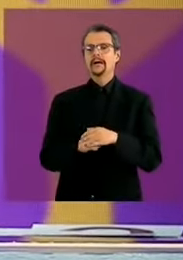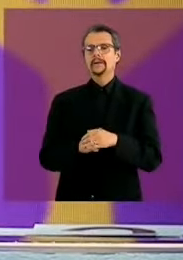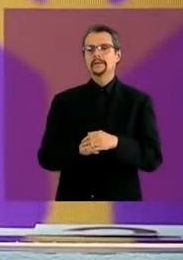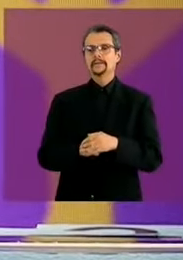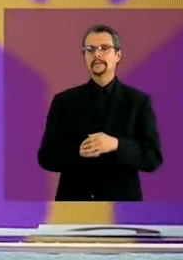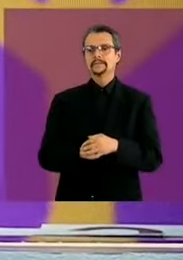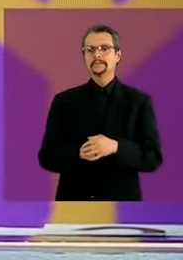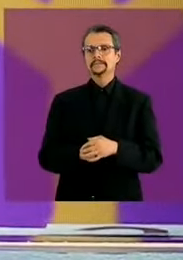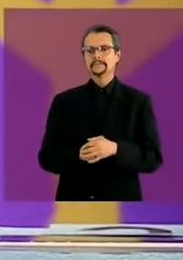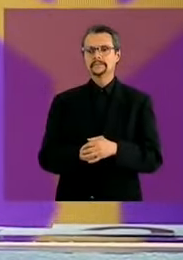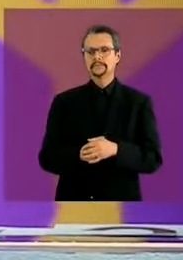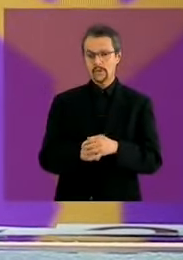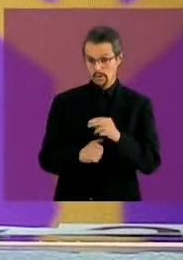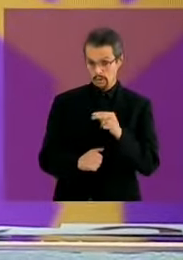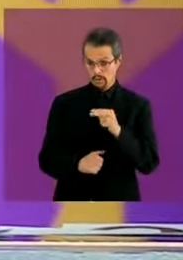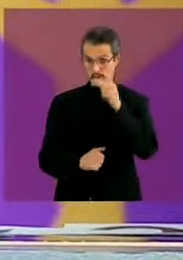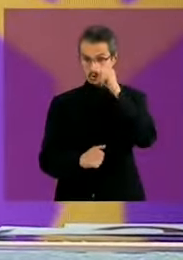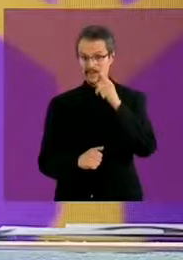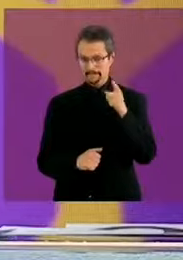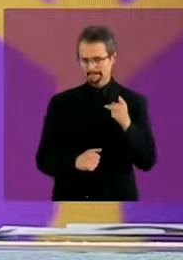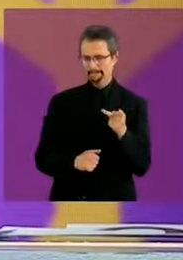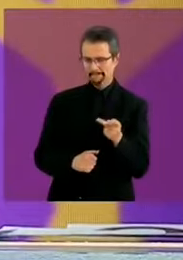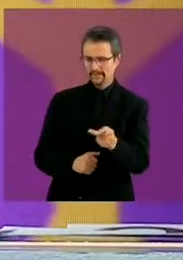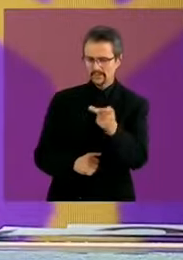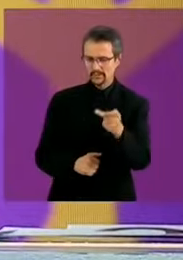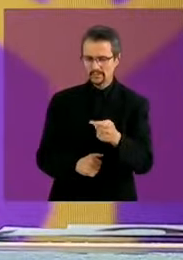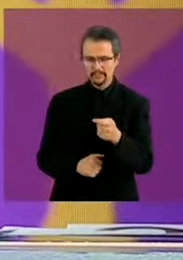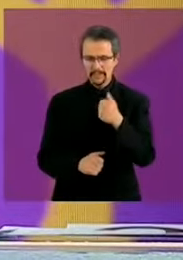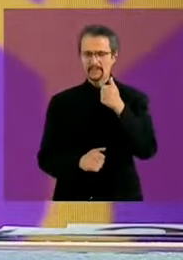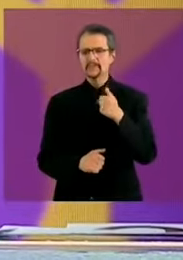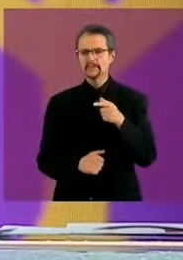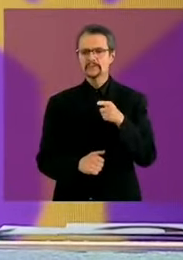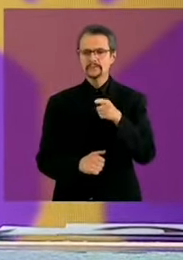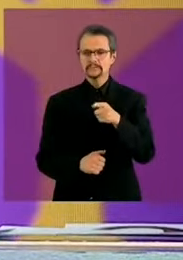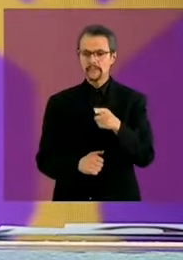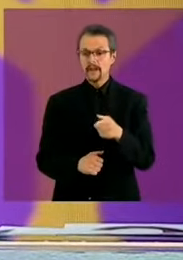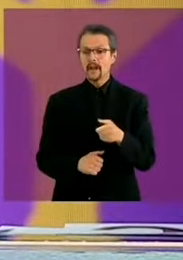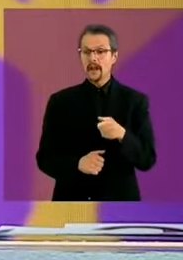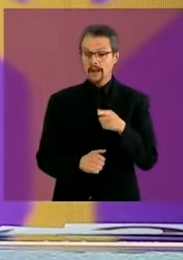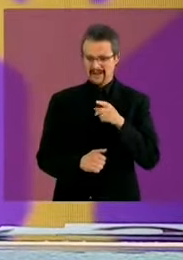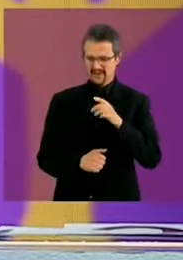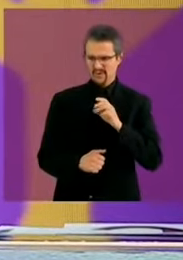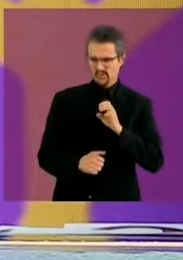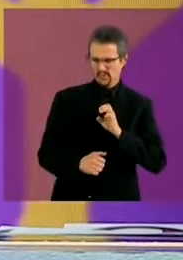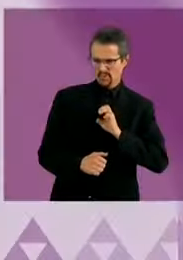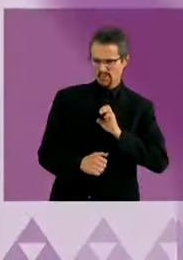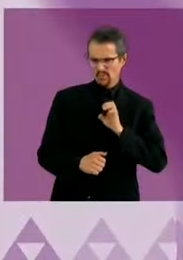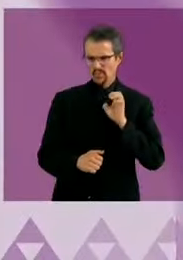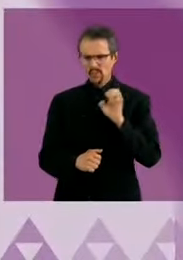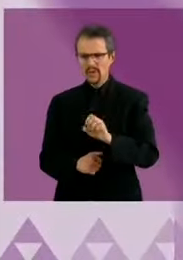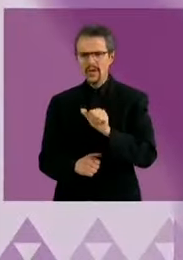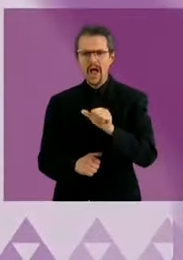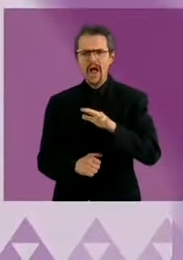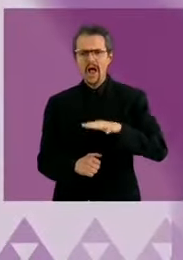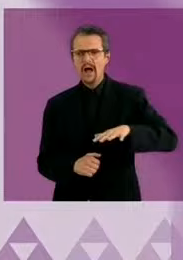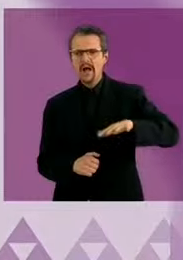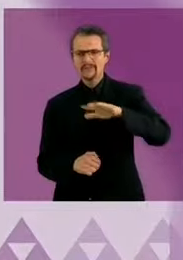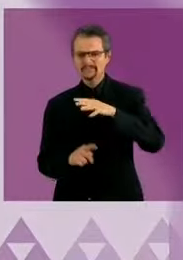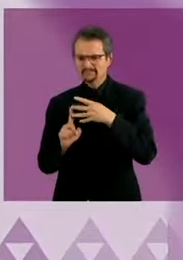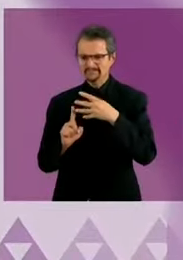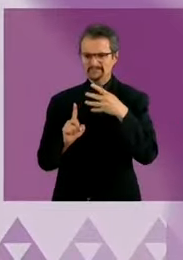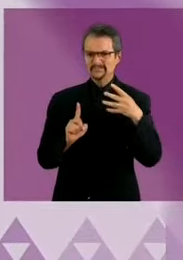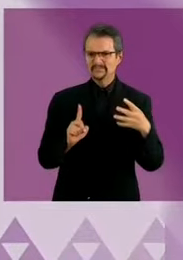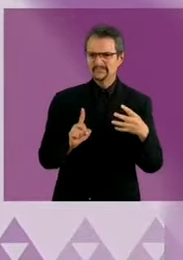del norte la primera los asesinatos de odio a la comunidad transgénero son una problemática a nivel